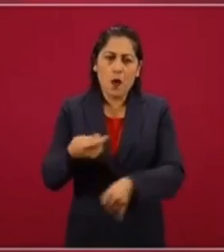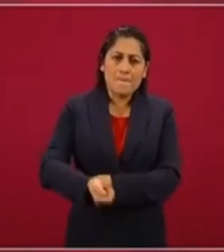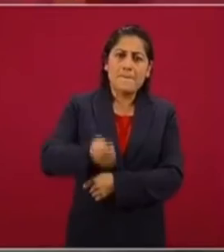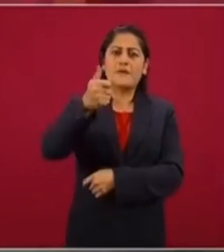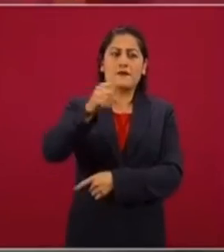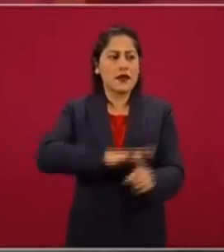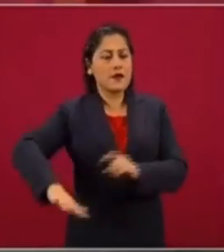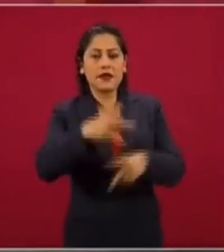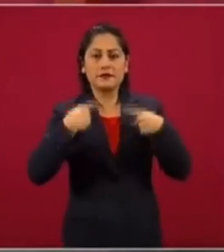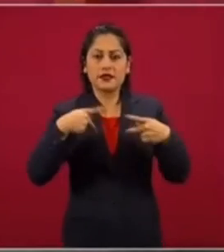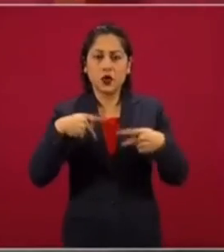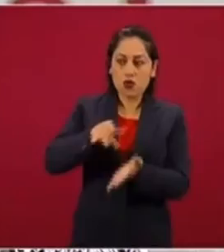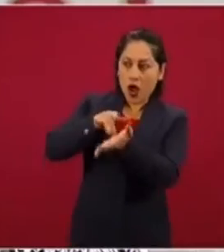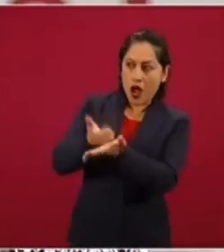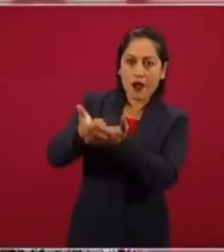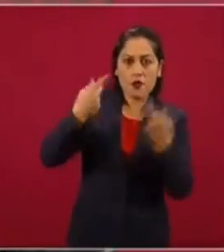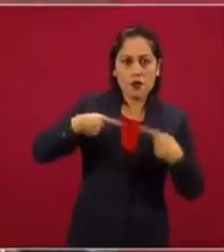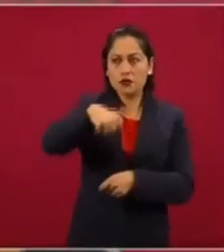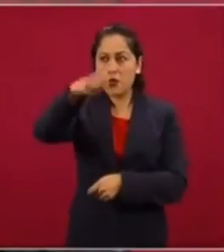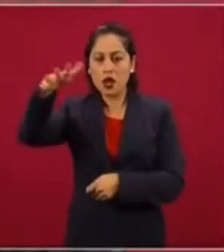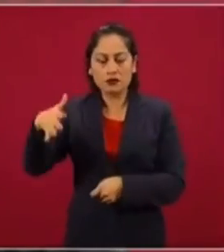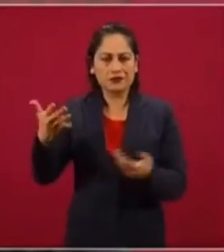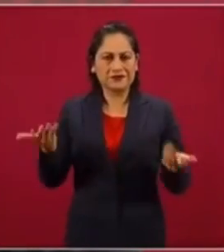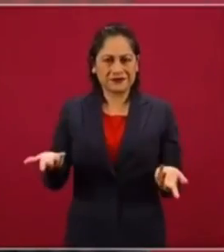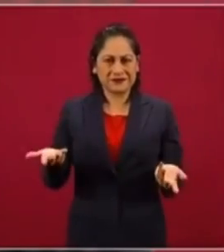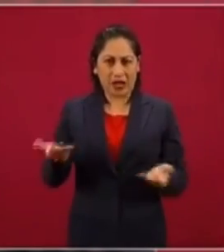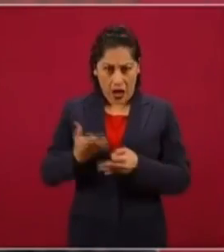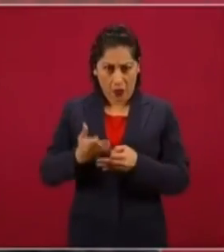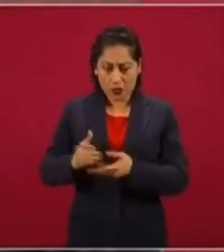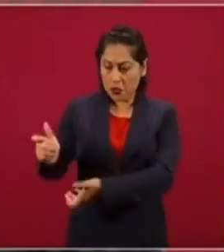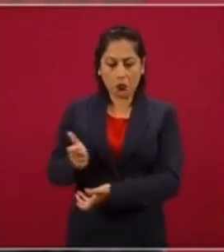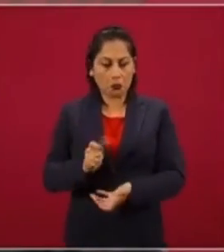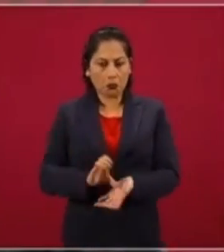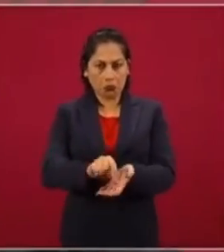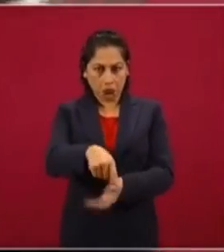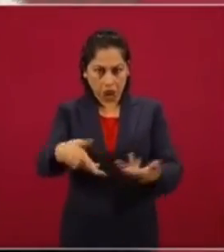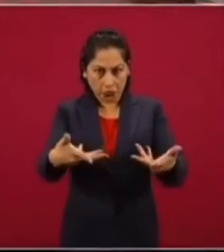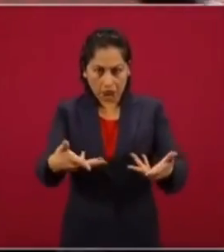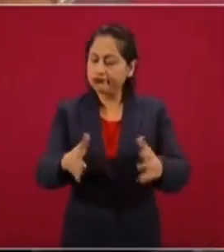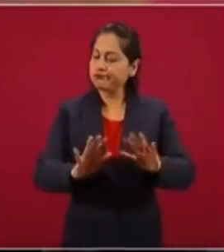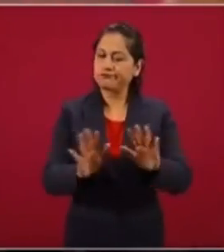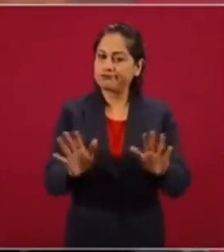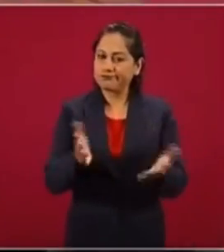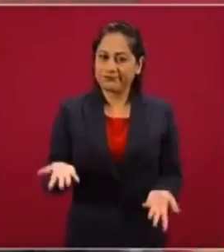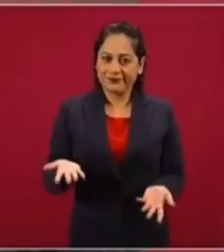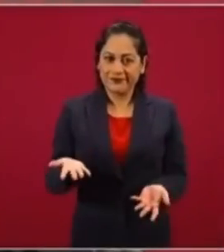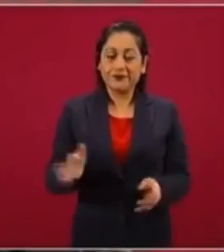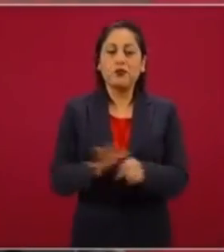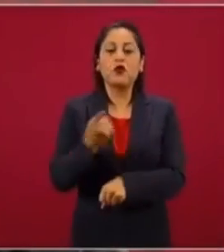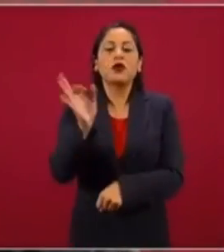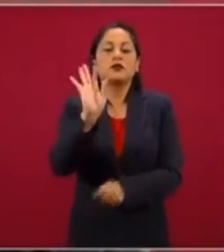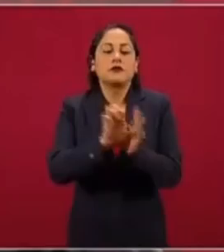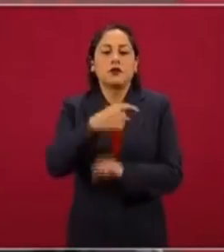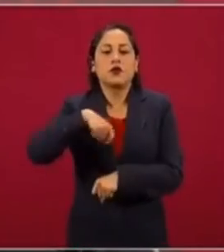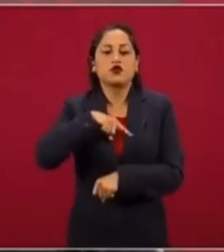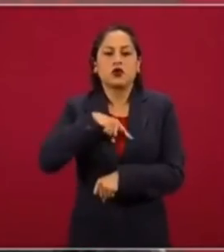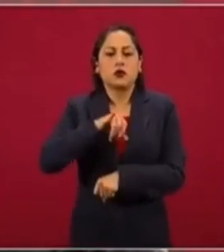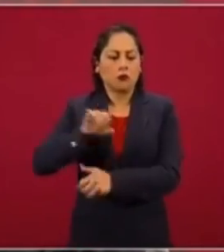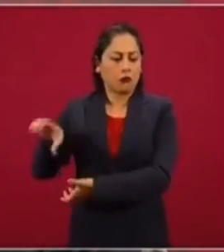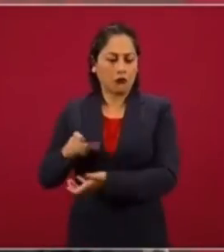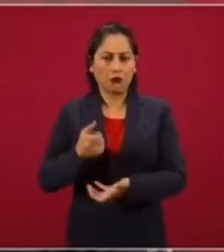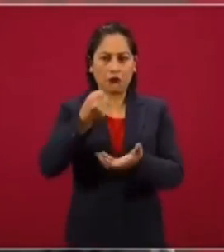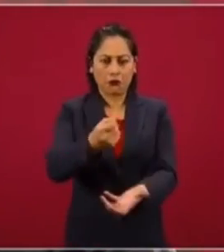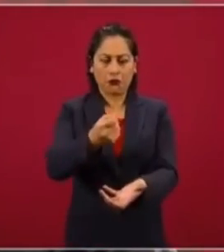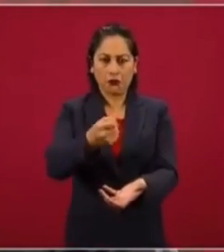la gente está recibiendo apoyos del gobierno federal, ¿qué vamos a dejar los recursos a ellos? No lo van a seguir, como siempre, apoyando a los de